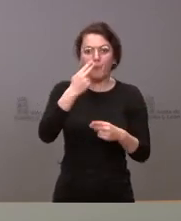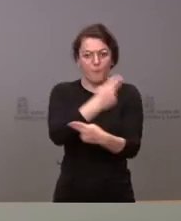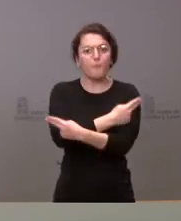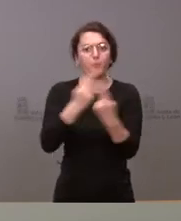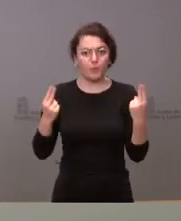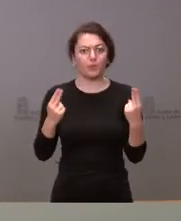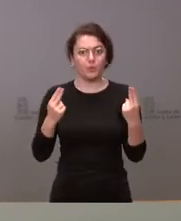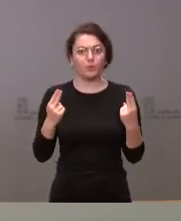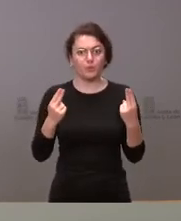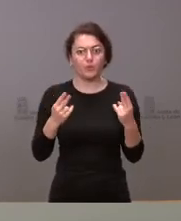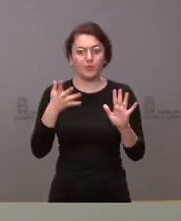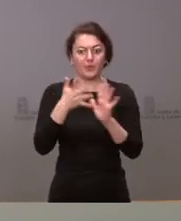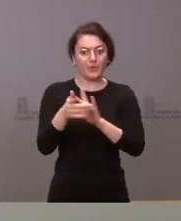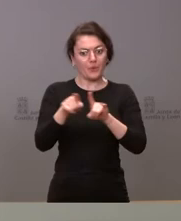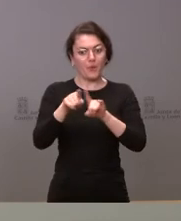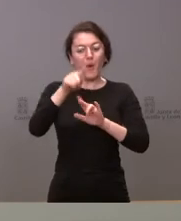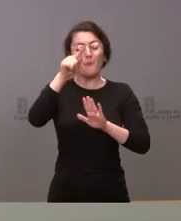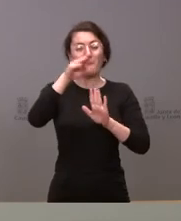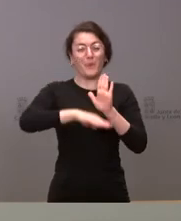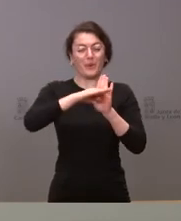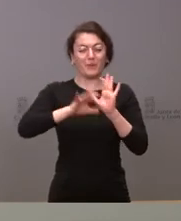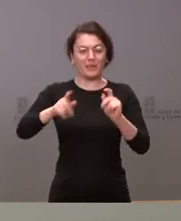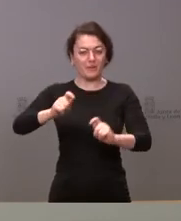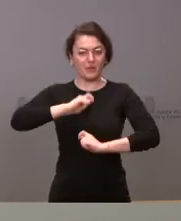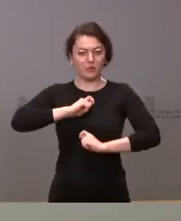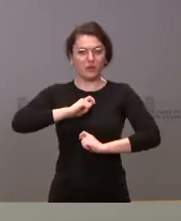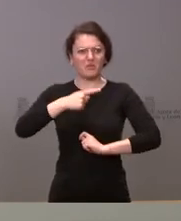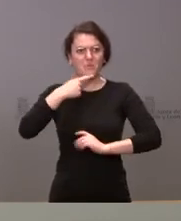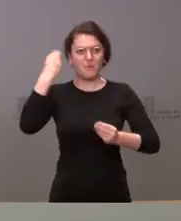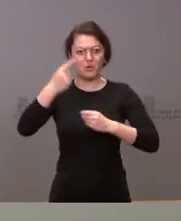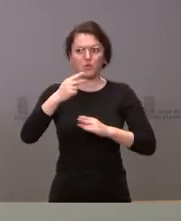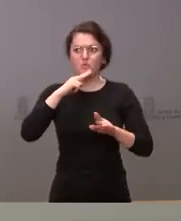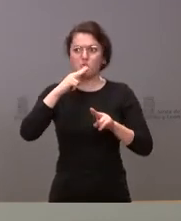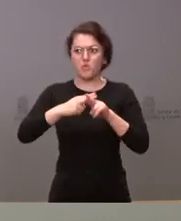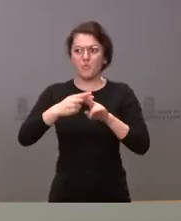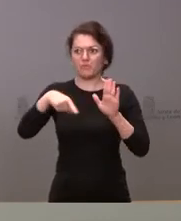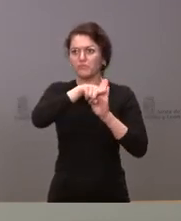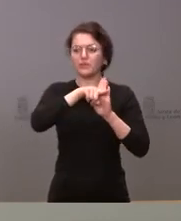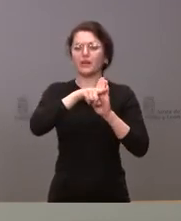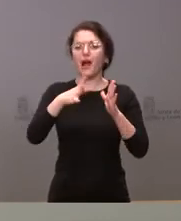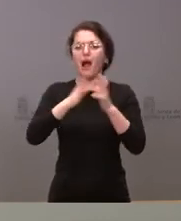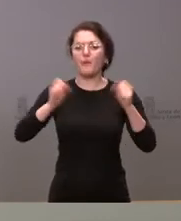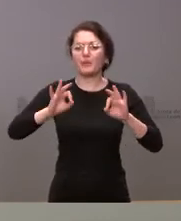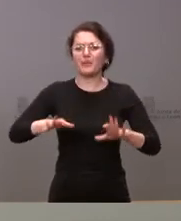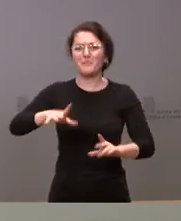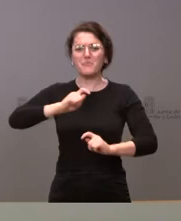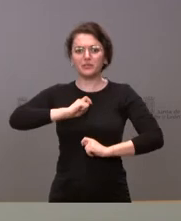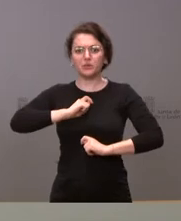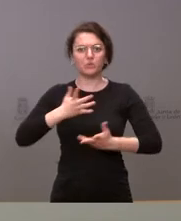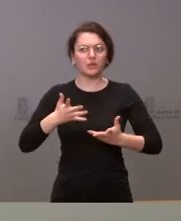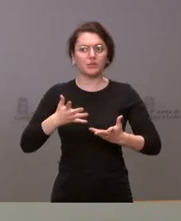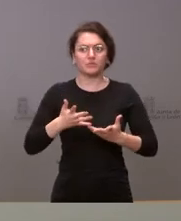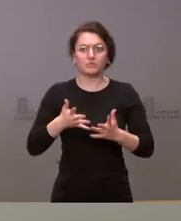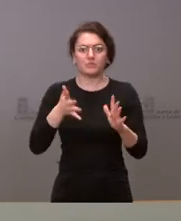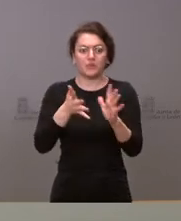programa de investidura creo que además llevaba el nombre de acuerdo de investidura y por tanto les puedo insistir en esa idea.